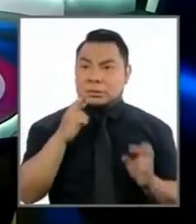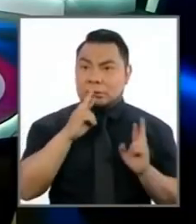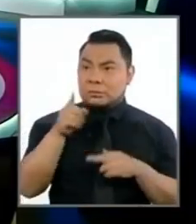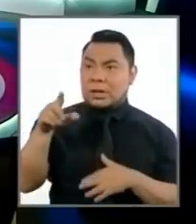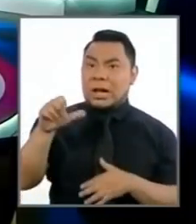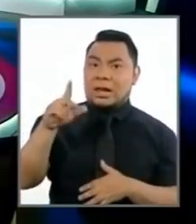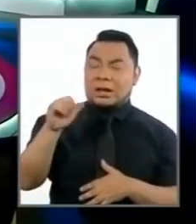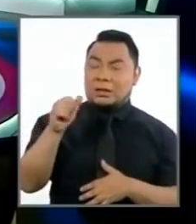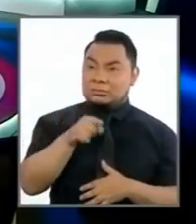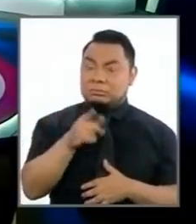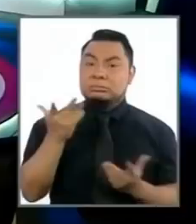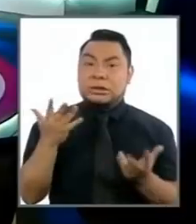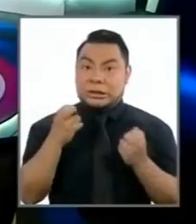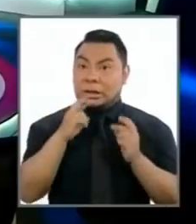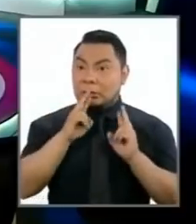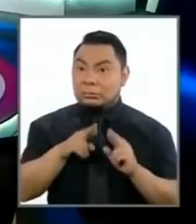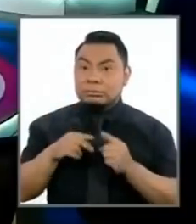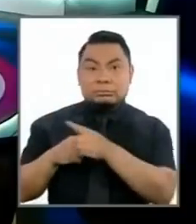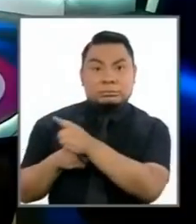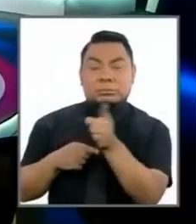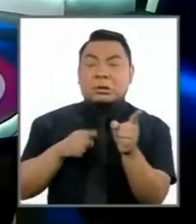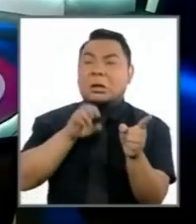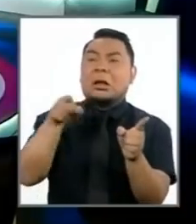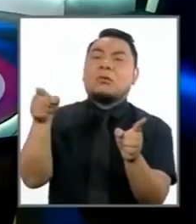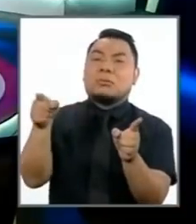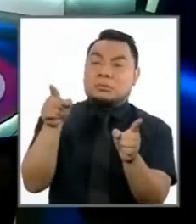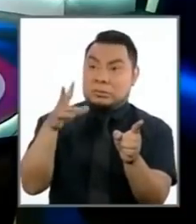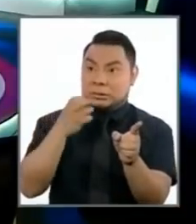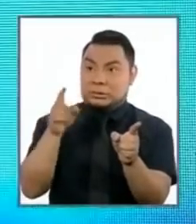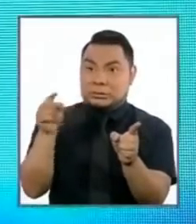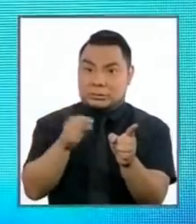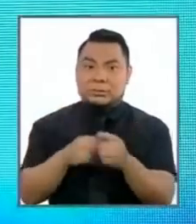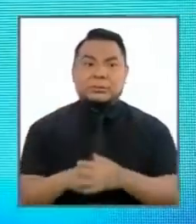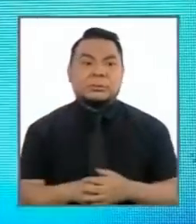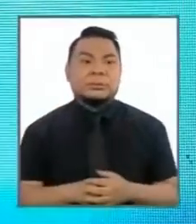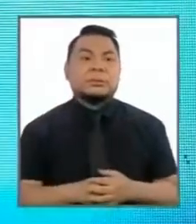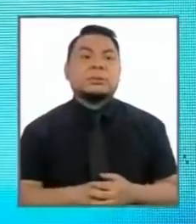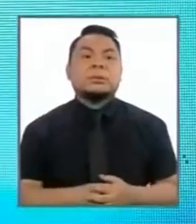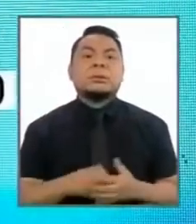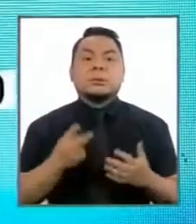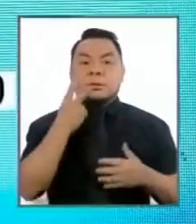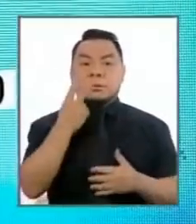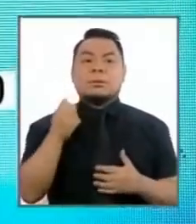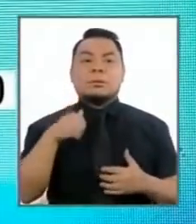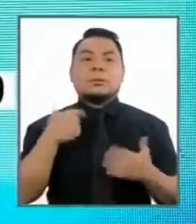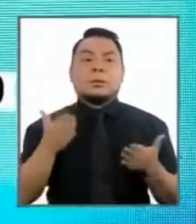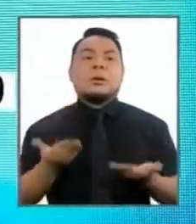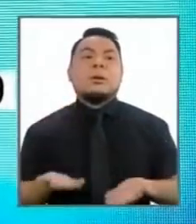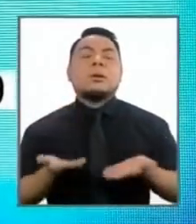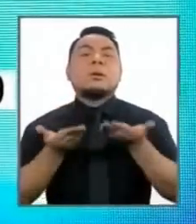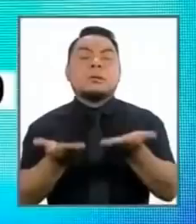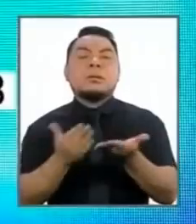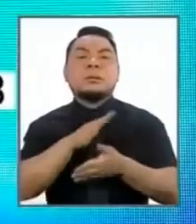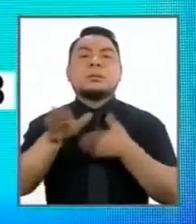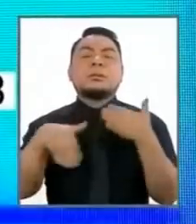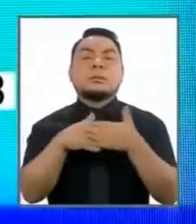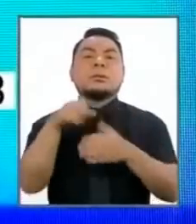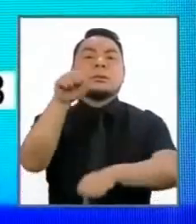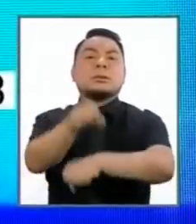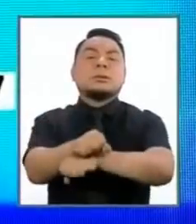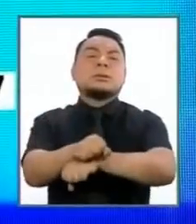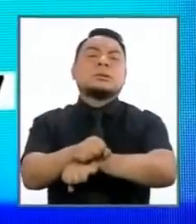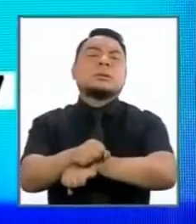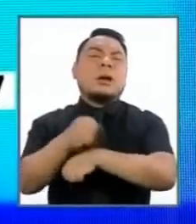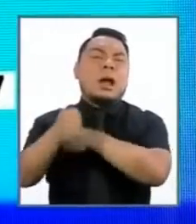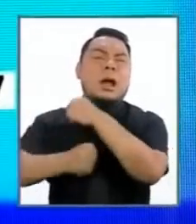el señor López Aliaga, como hemos hecho en otras dinámicas de bolsón de tiempo. Muchas gracias. Mire, vamos a establecer la cadena perpetua